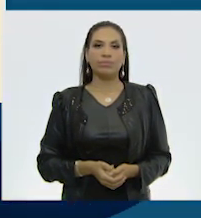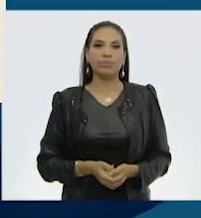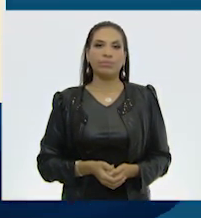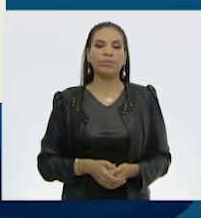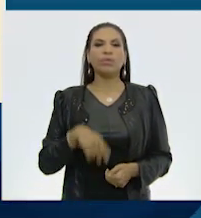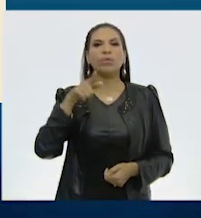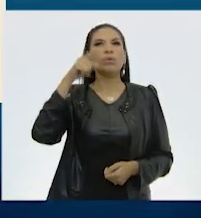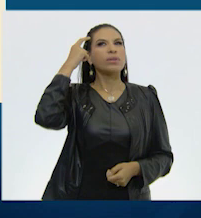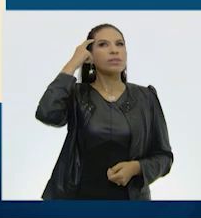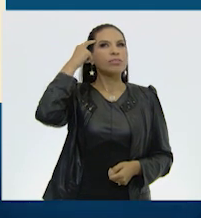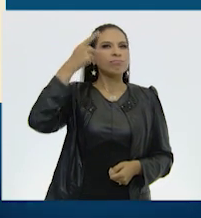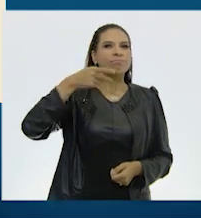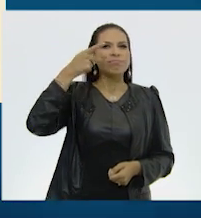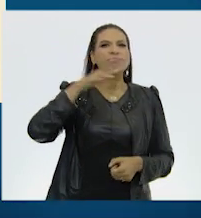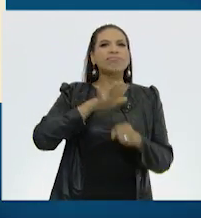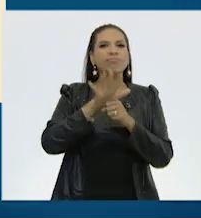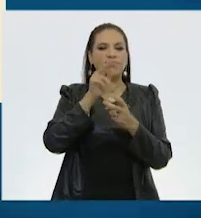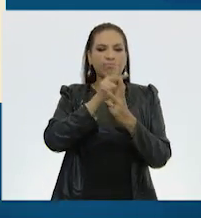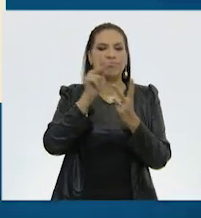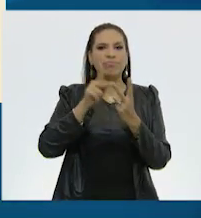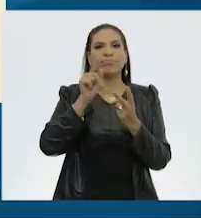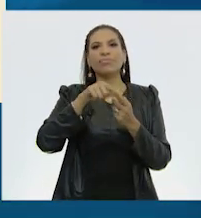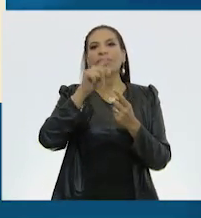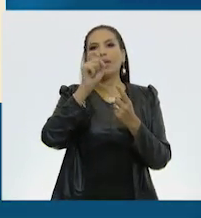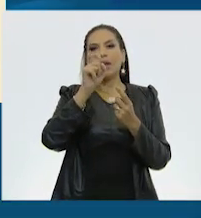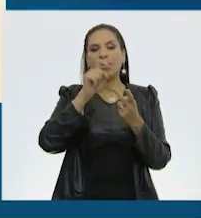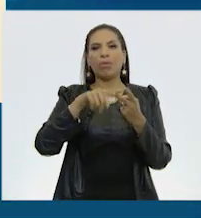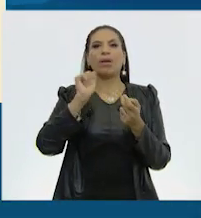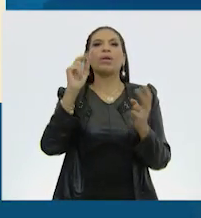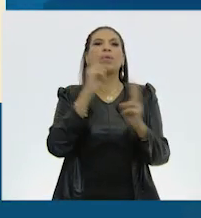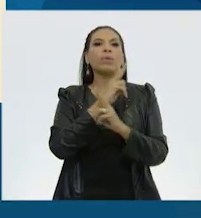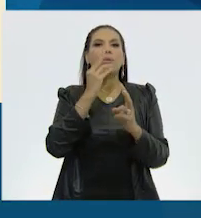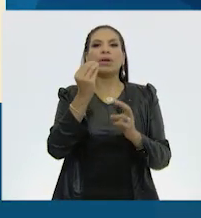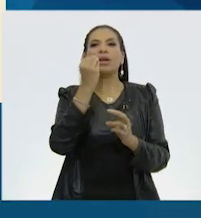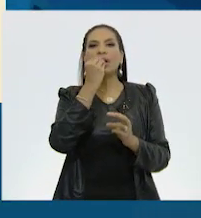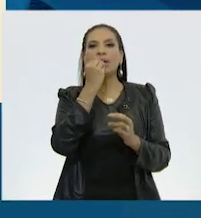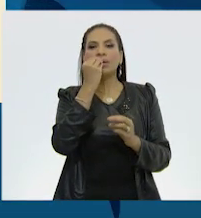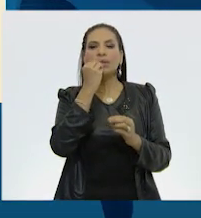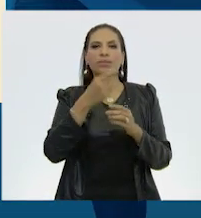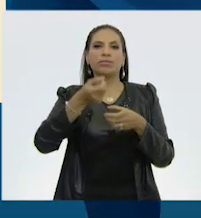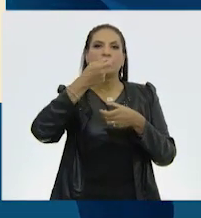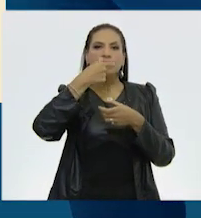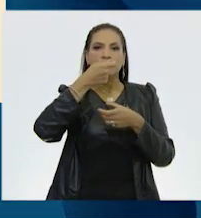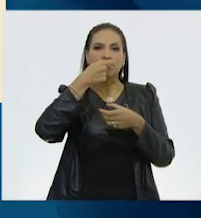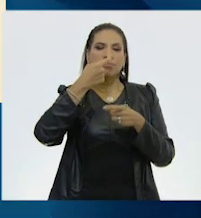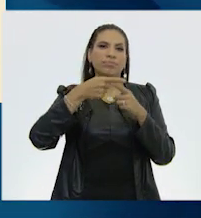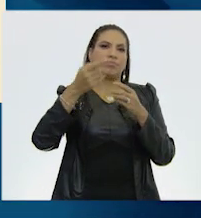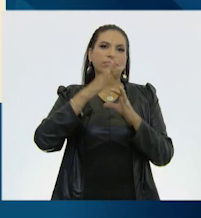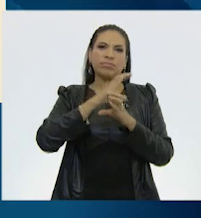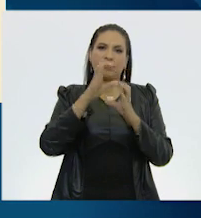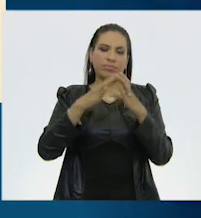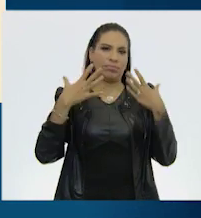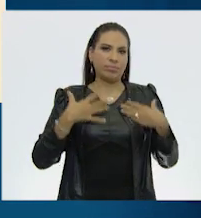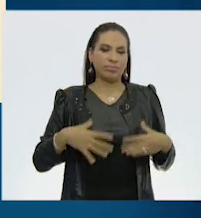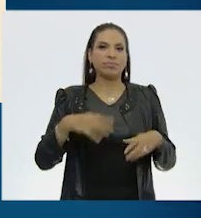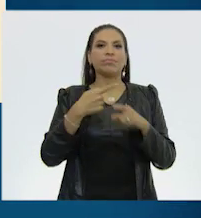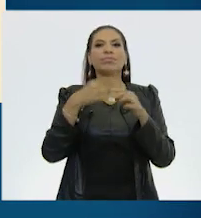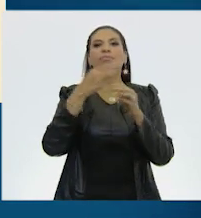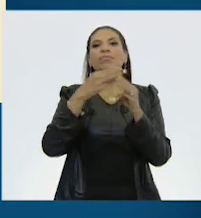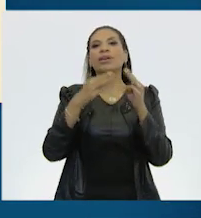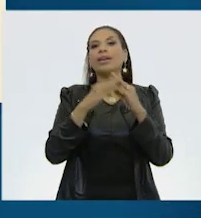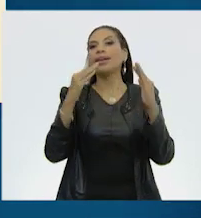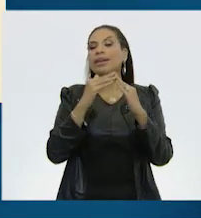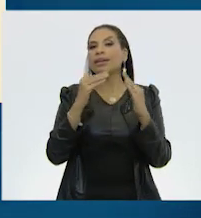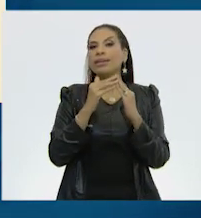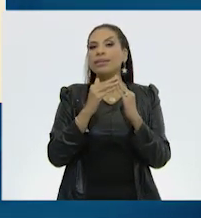¿Te has preguntado qué tienen en común? ¿El agua, el aire limpio, los alimentos, las medicinas, las telas que nos visten, los materiales de